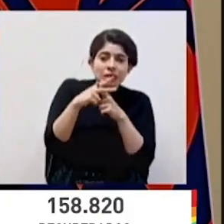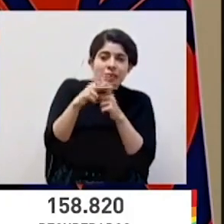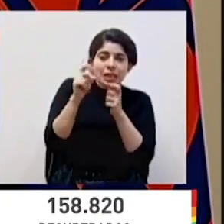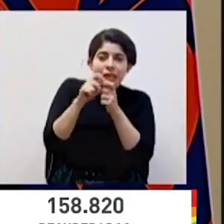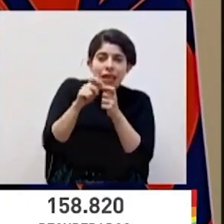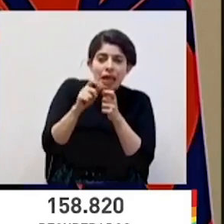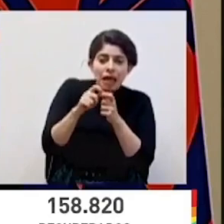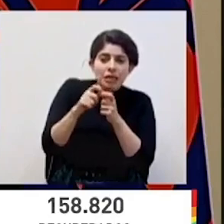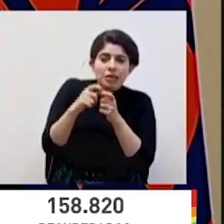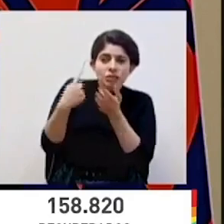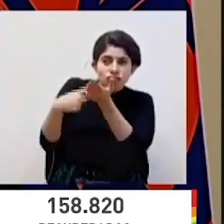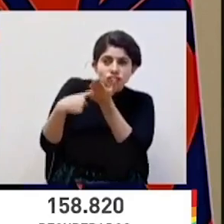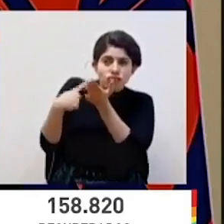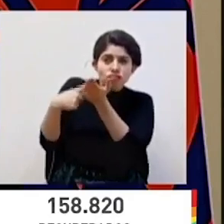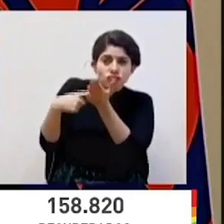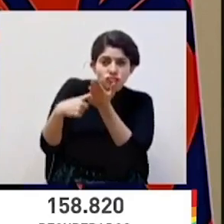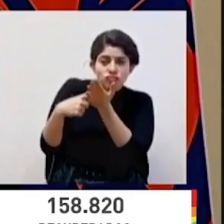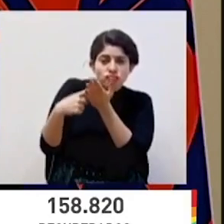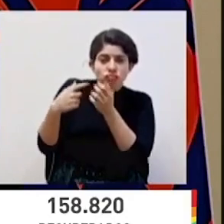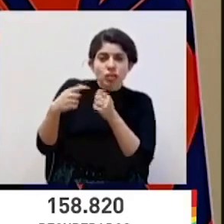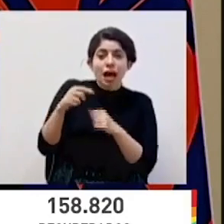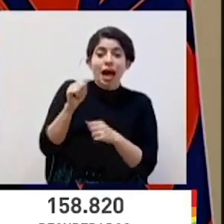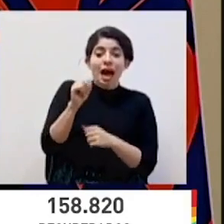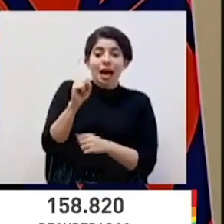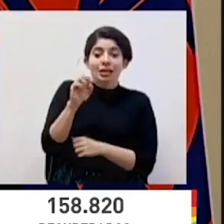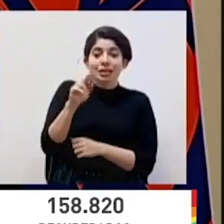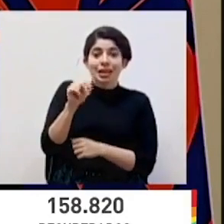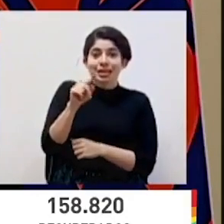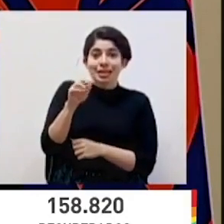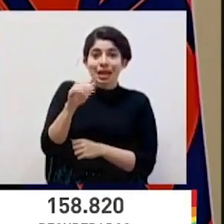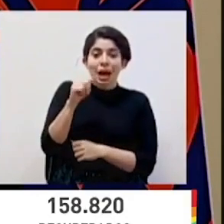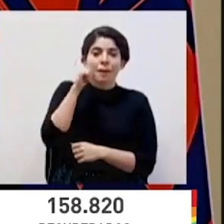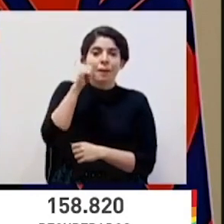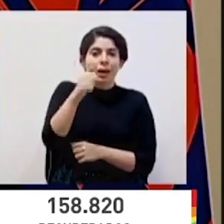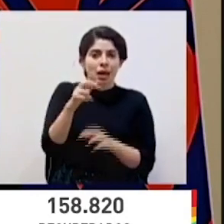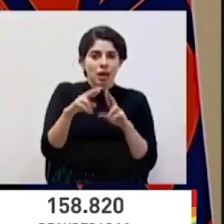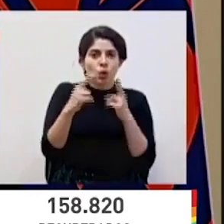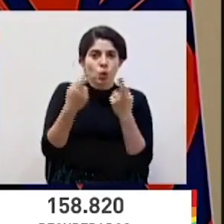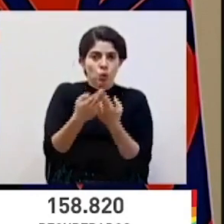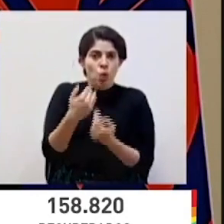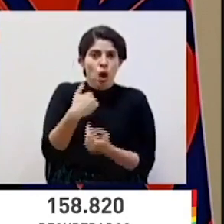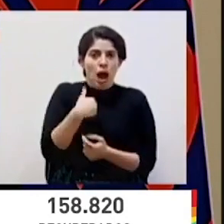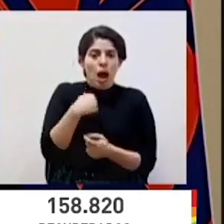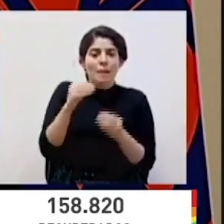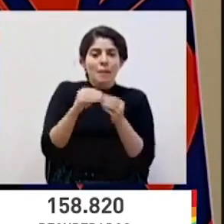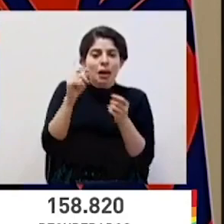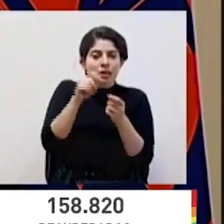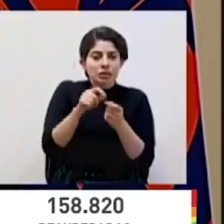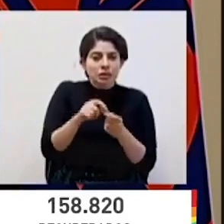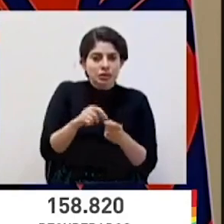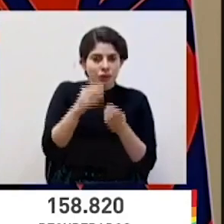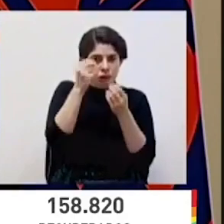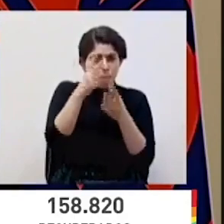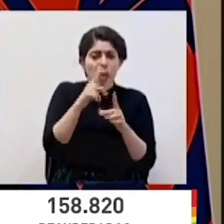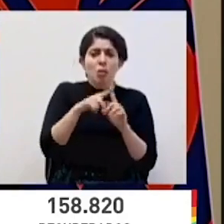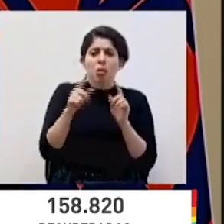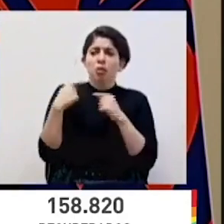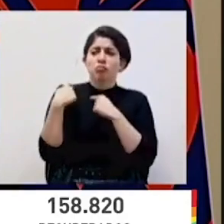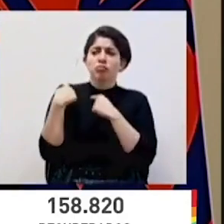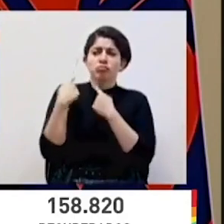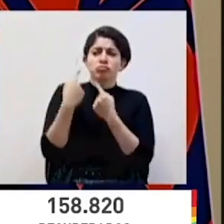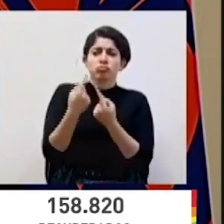con ellos. AstraZeneca tenemos una reunión mañana para precisar más información. No obstante, siempre hemos mantenido